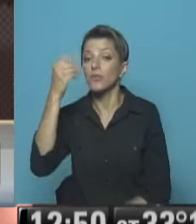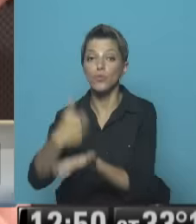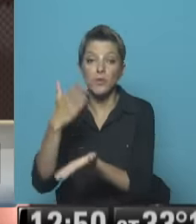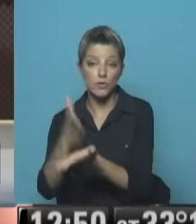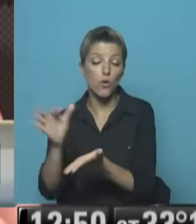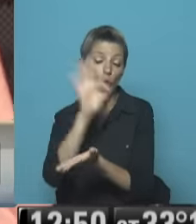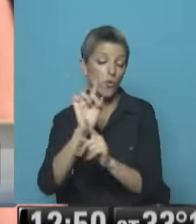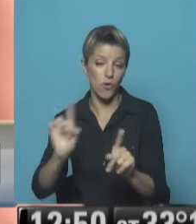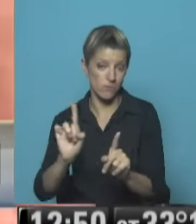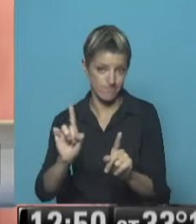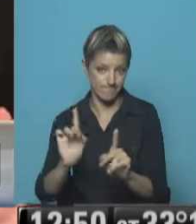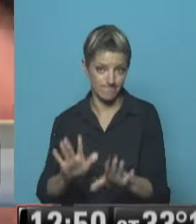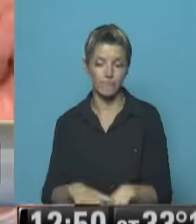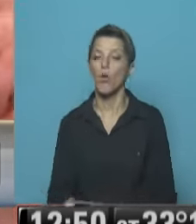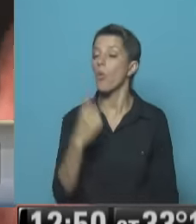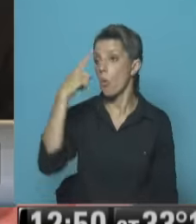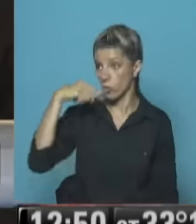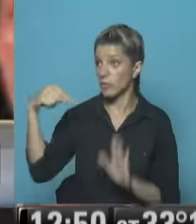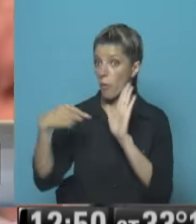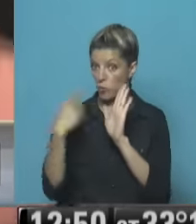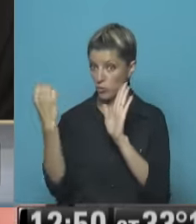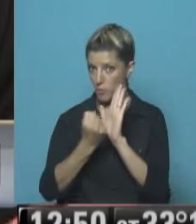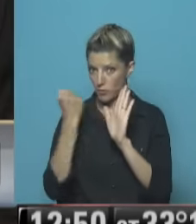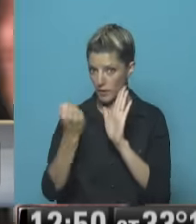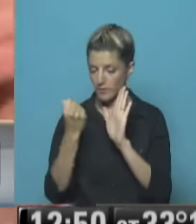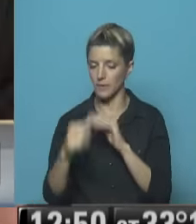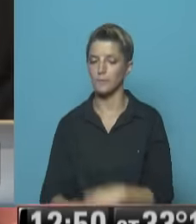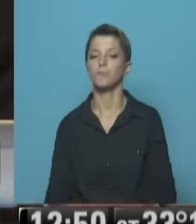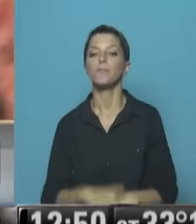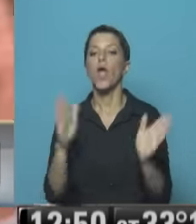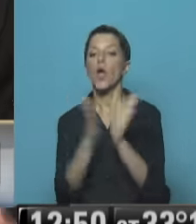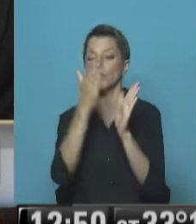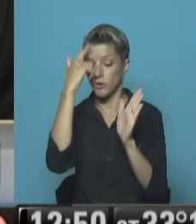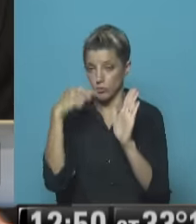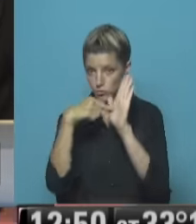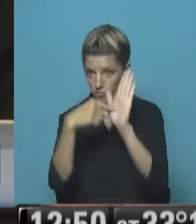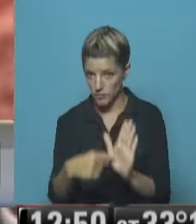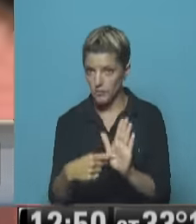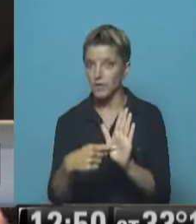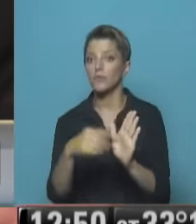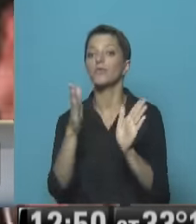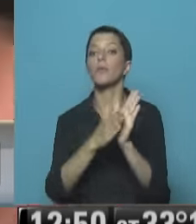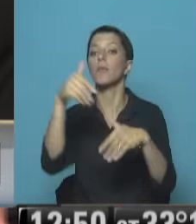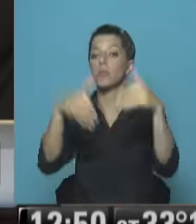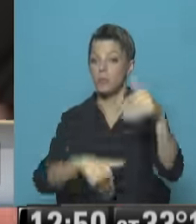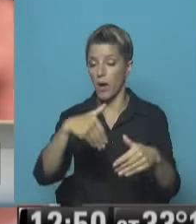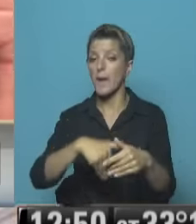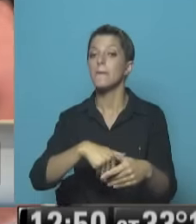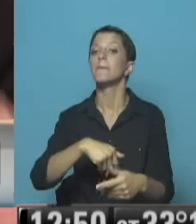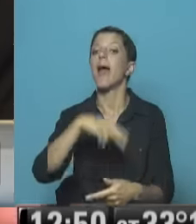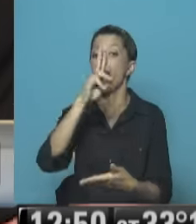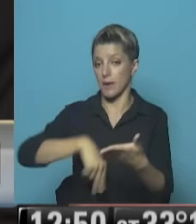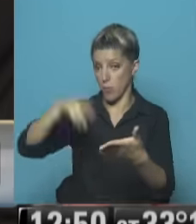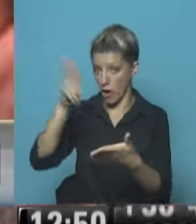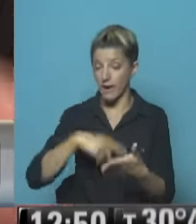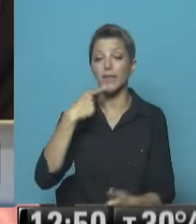O no Ese es el Un último elemento importante Está en la constitución El referéndum revocatorio Y ya han dicho Que van a apelar En el